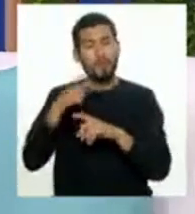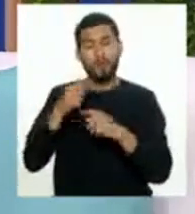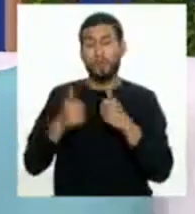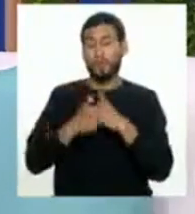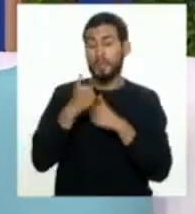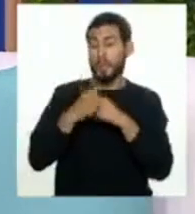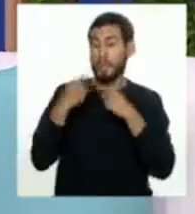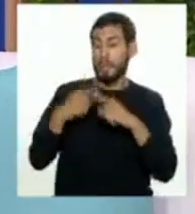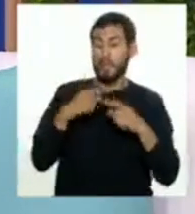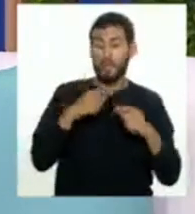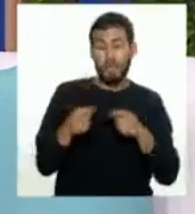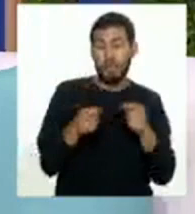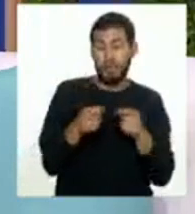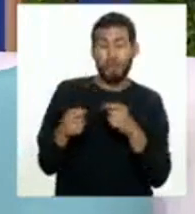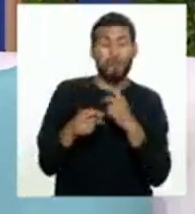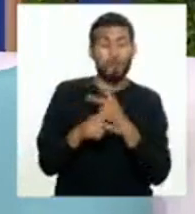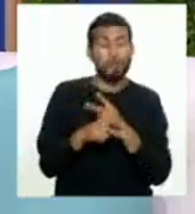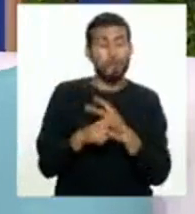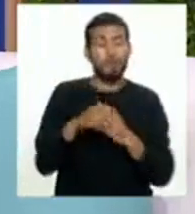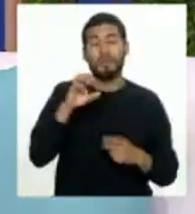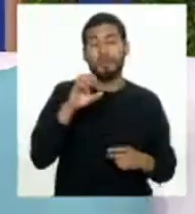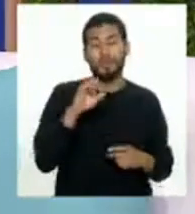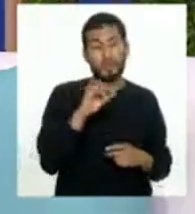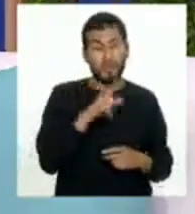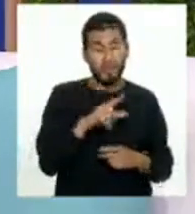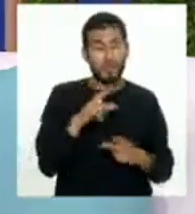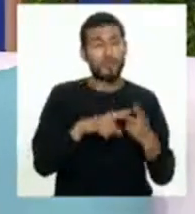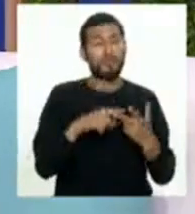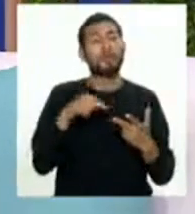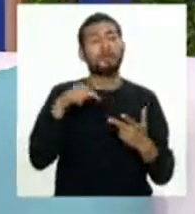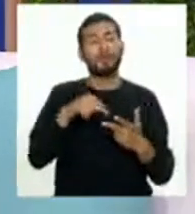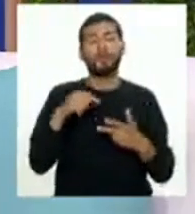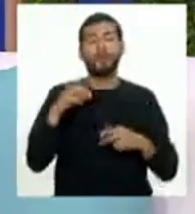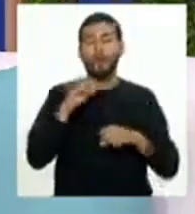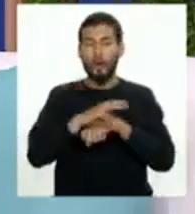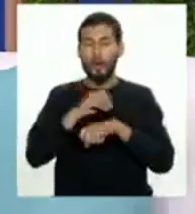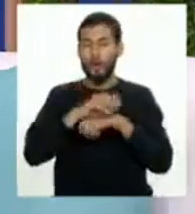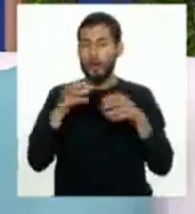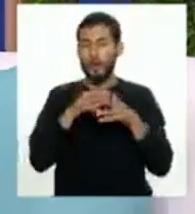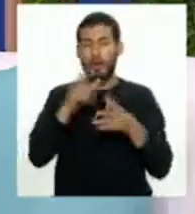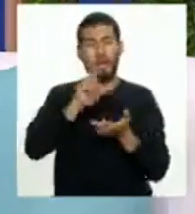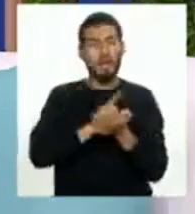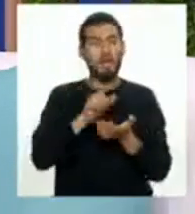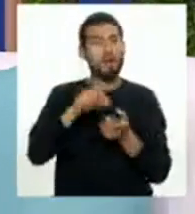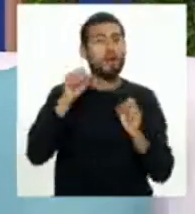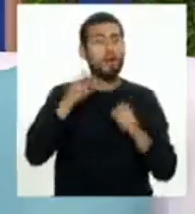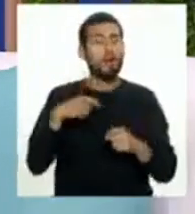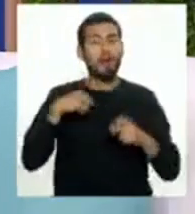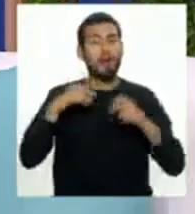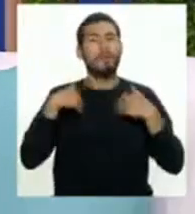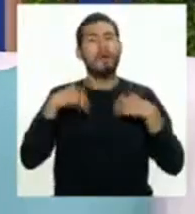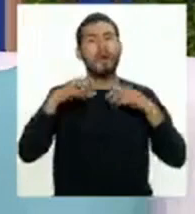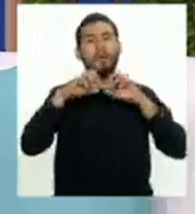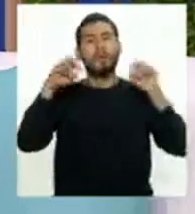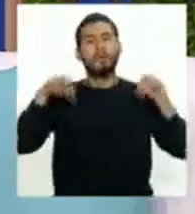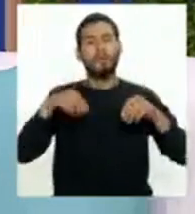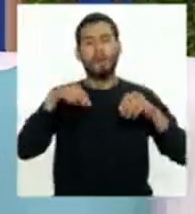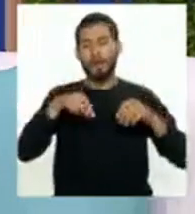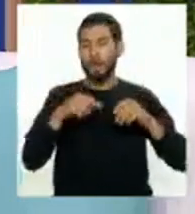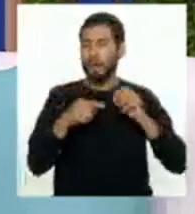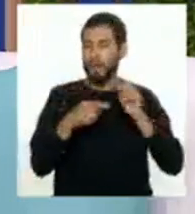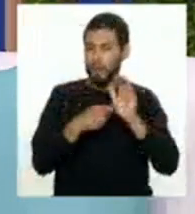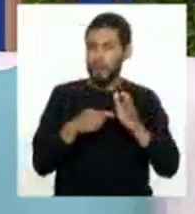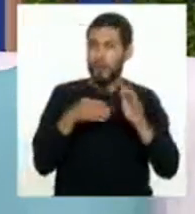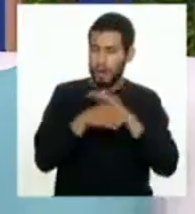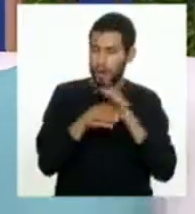Riesgos el CIDAL y el Consejo Departamental de Lima hemos creado una plataforma que es una plataforma de vulnerabilidad que es